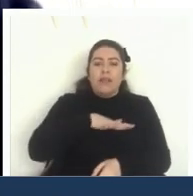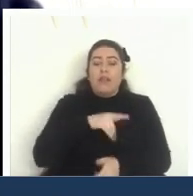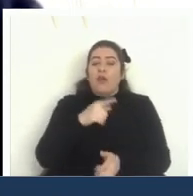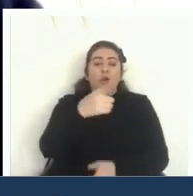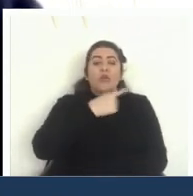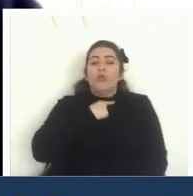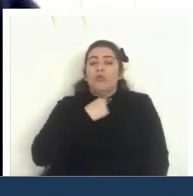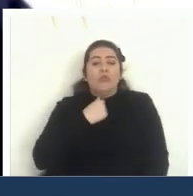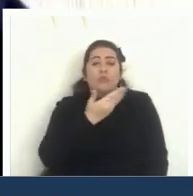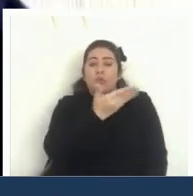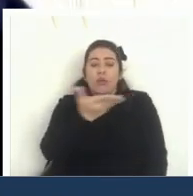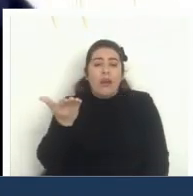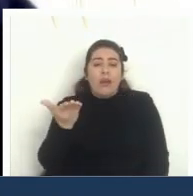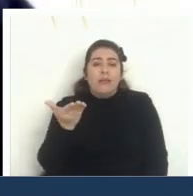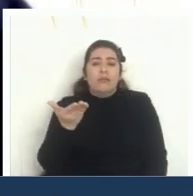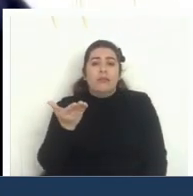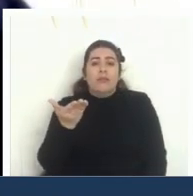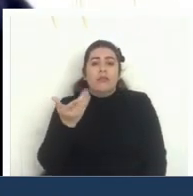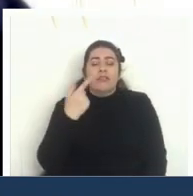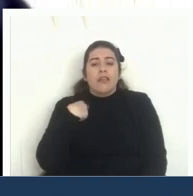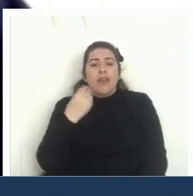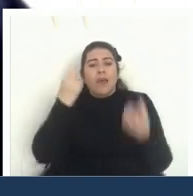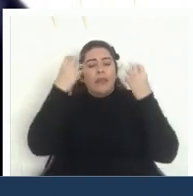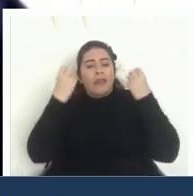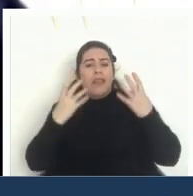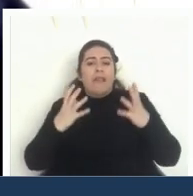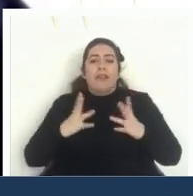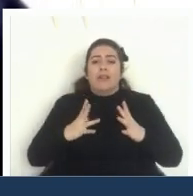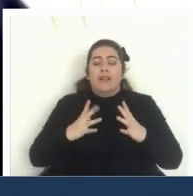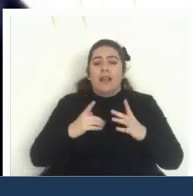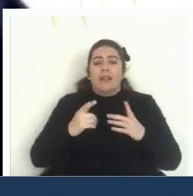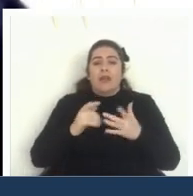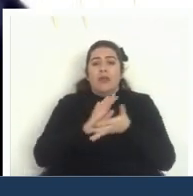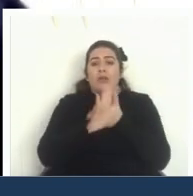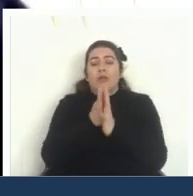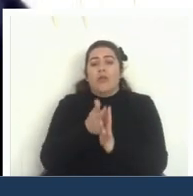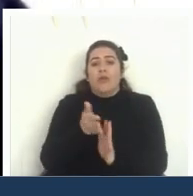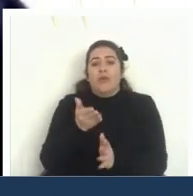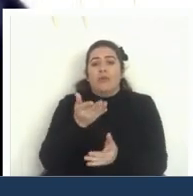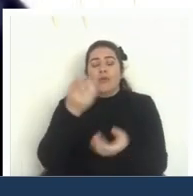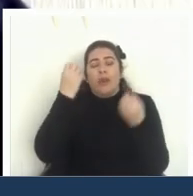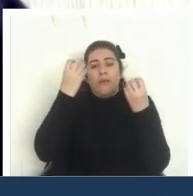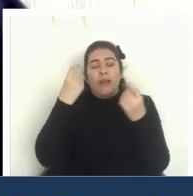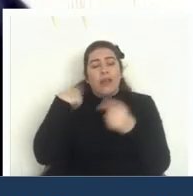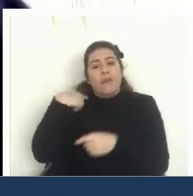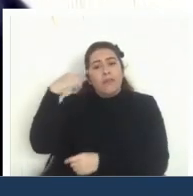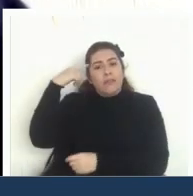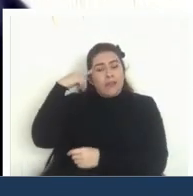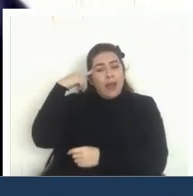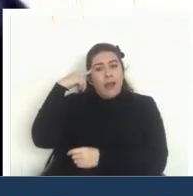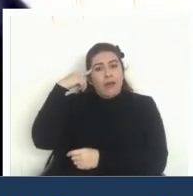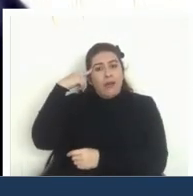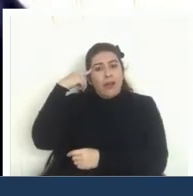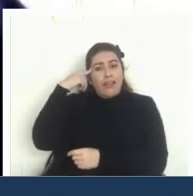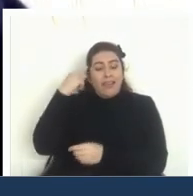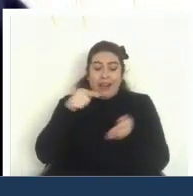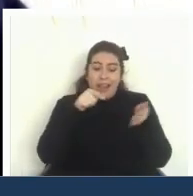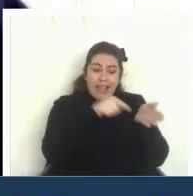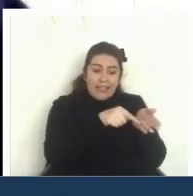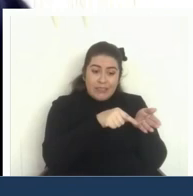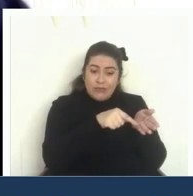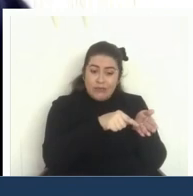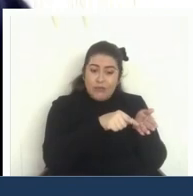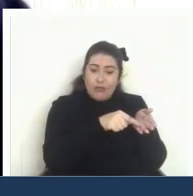resiliencia de felicidad de lo que tú quieras medir yo creo que hay que pensarlo hay que darle a la herramienta lo que puede hacer